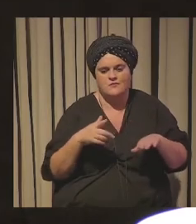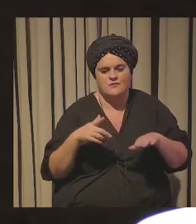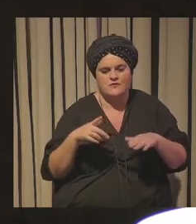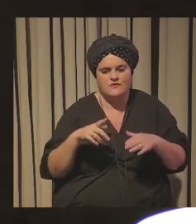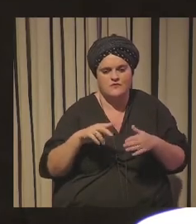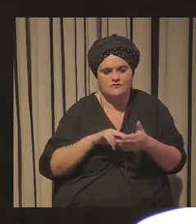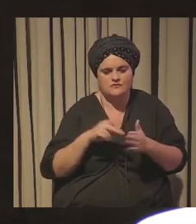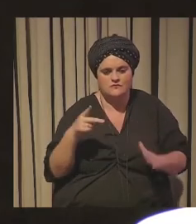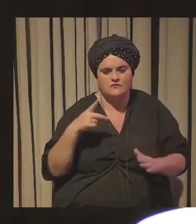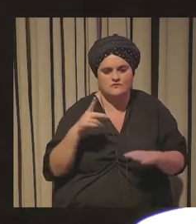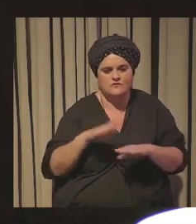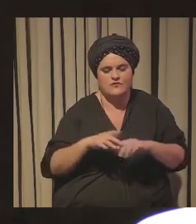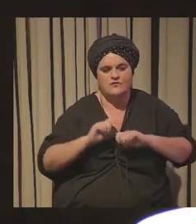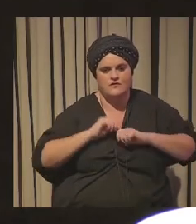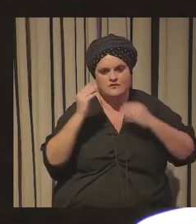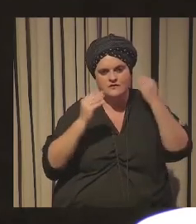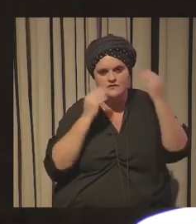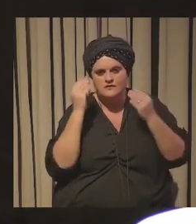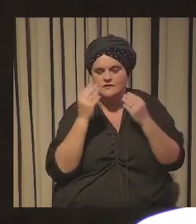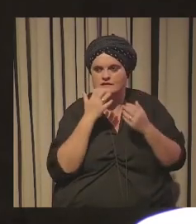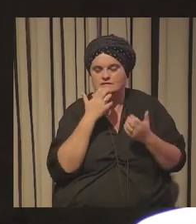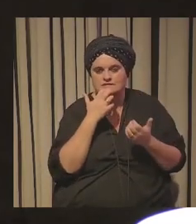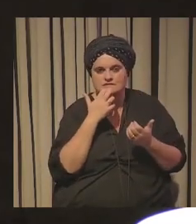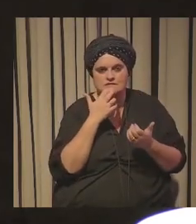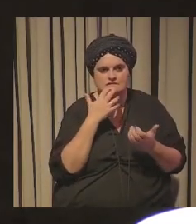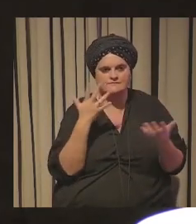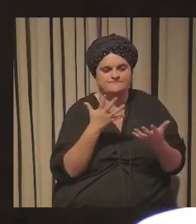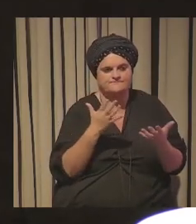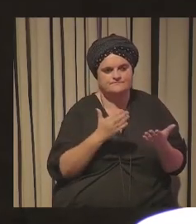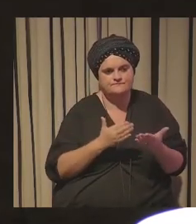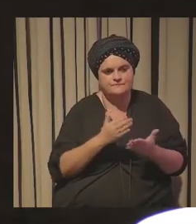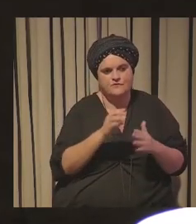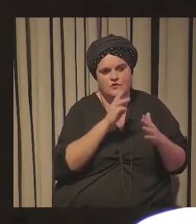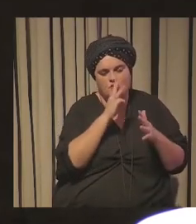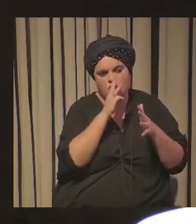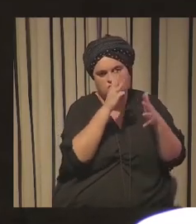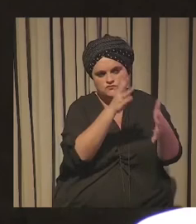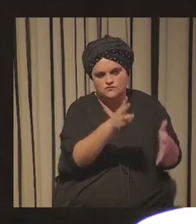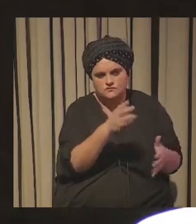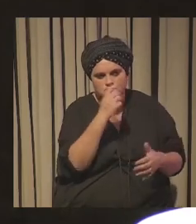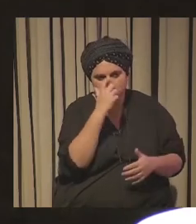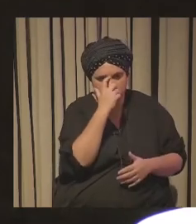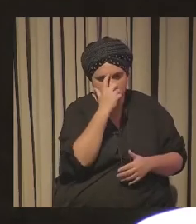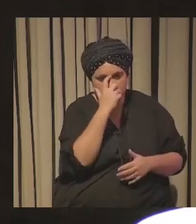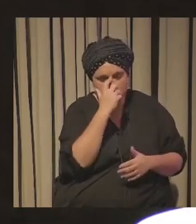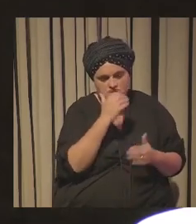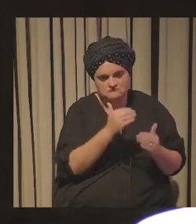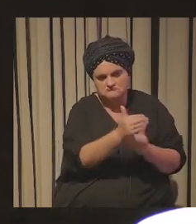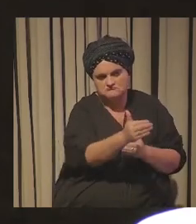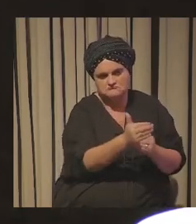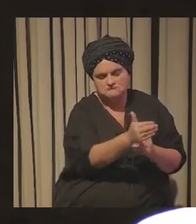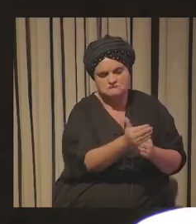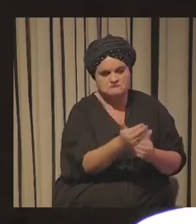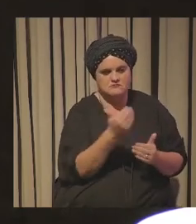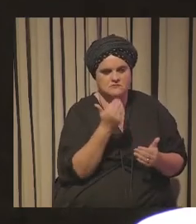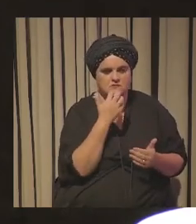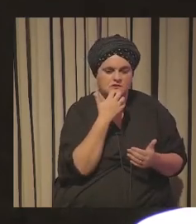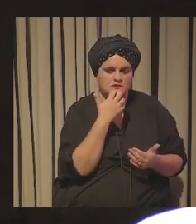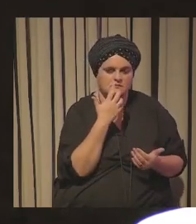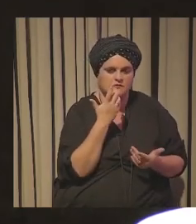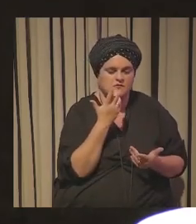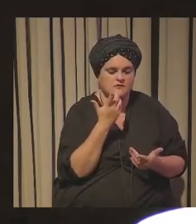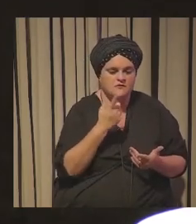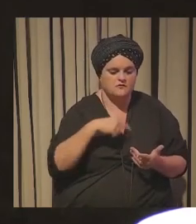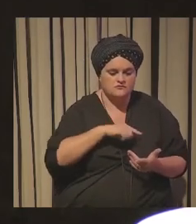reflexión es decir si sucede esto dentro de ocho años dentro de cierto tiempo nosotros cómo